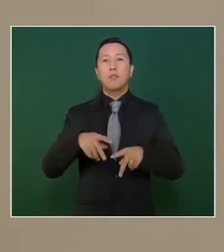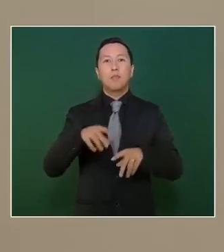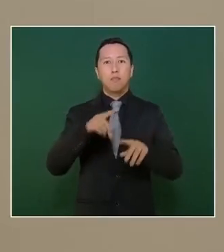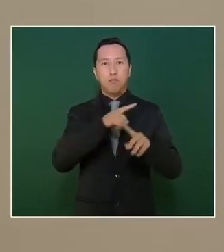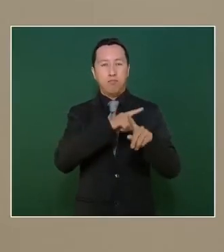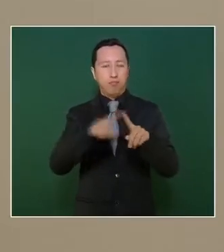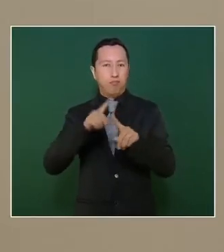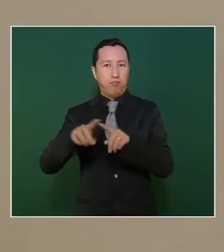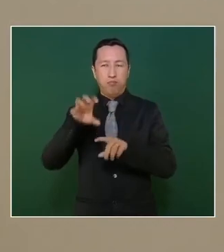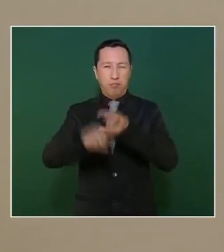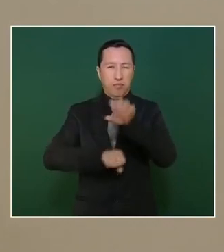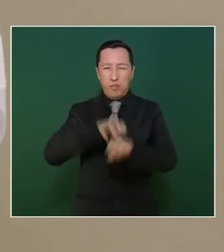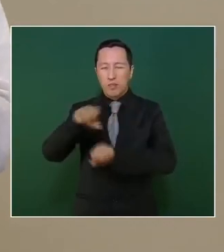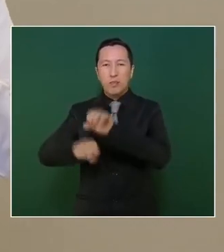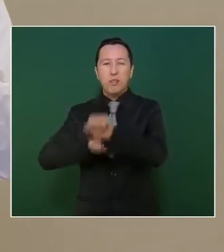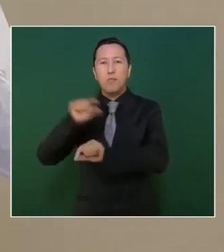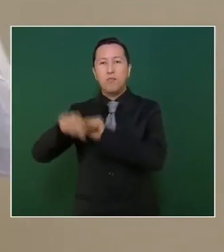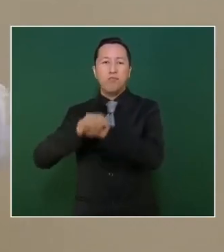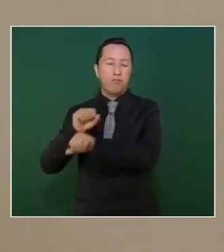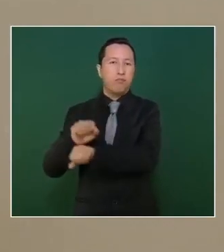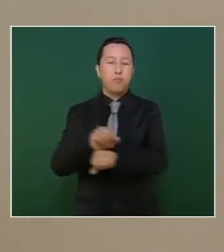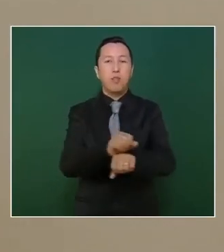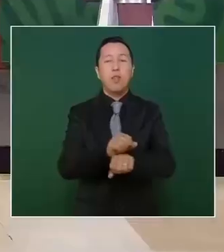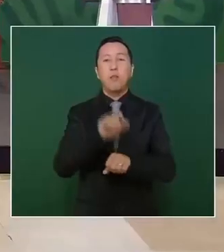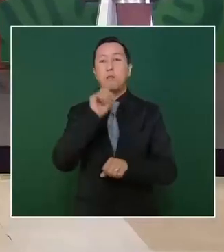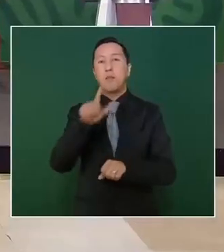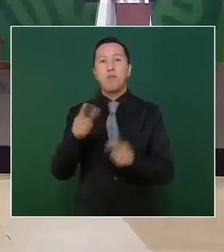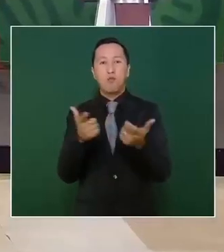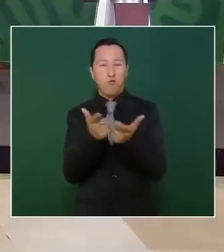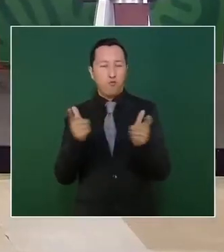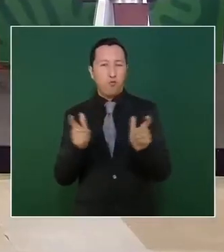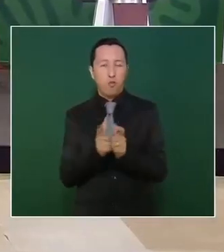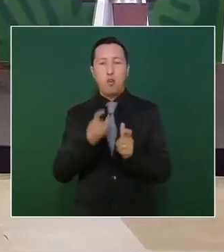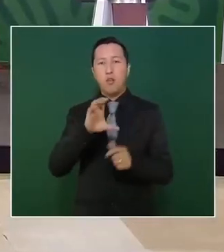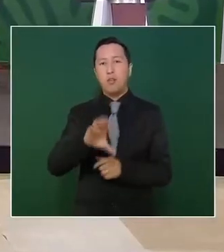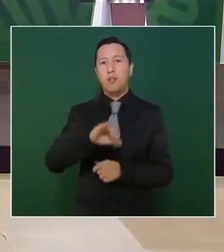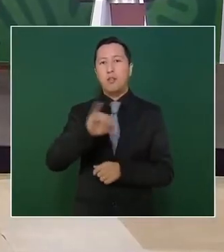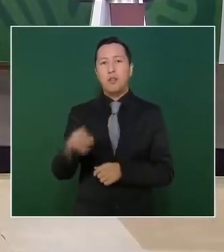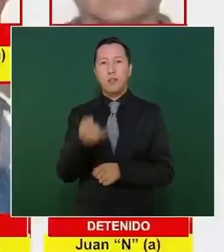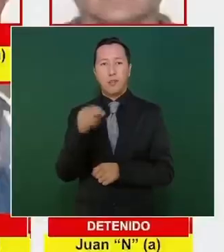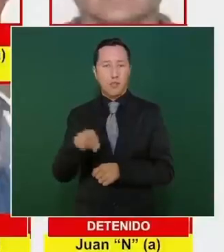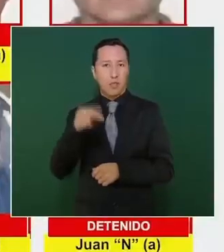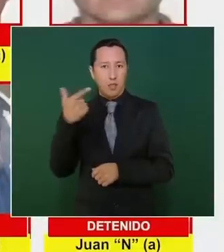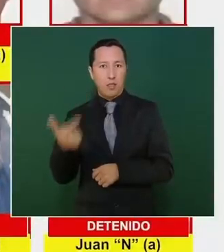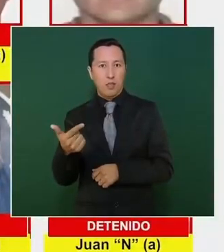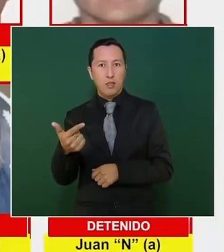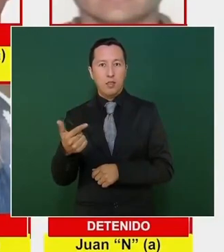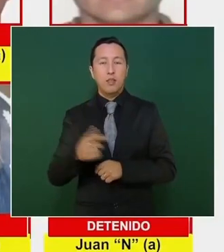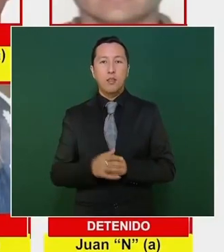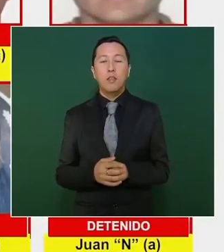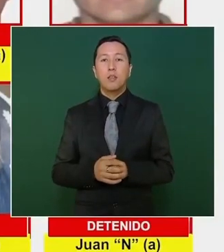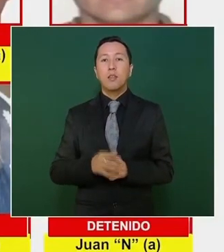han venido mermando la estructura criminal del Cártel Jalisco Nueva Generación, entre otras detenciones relevantes operadas